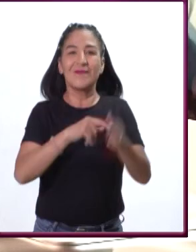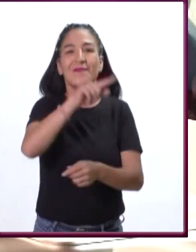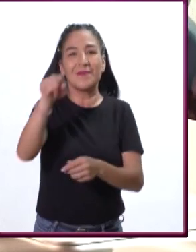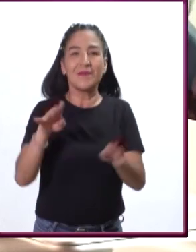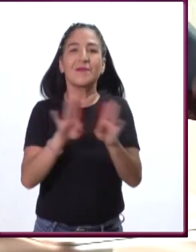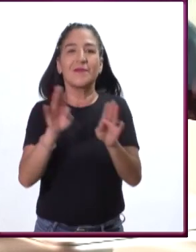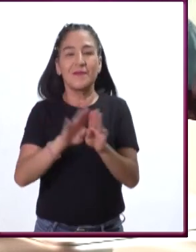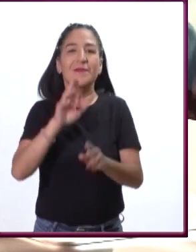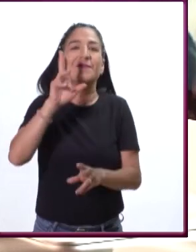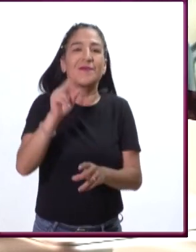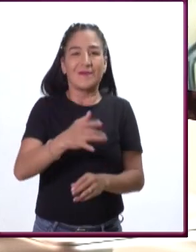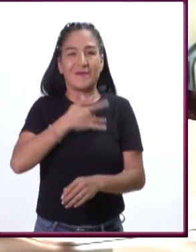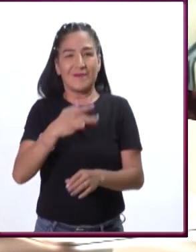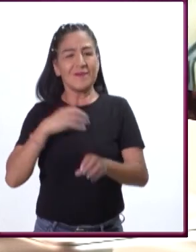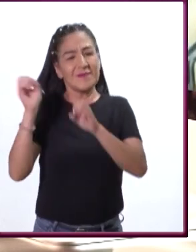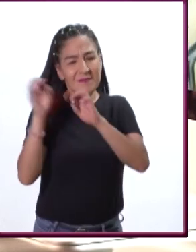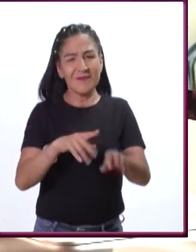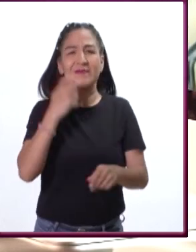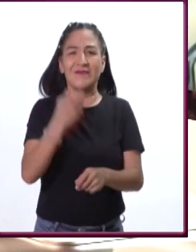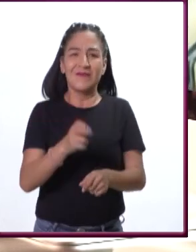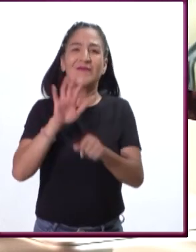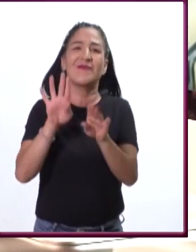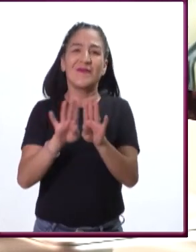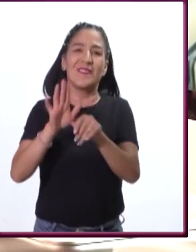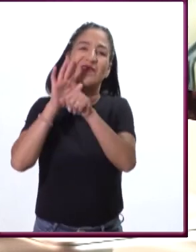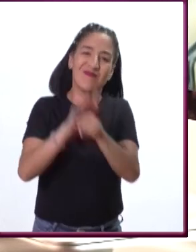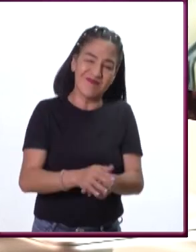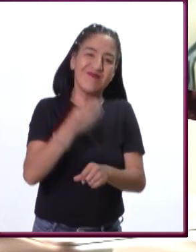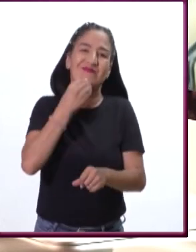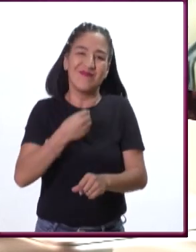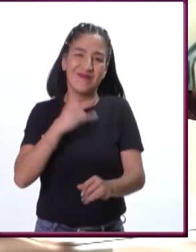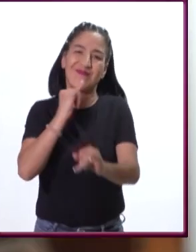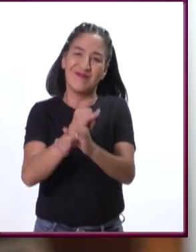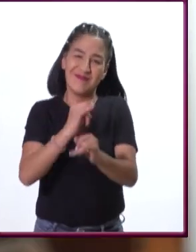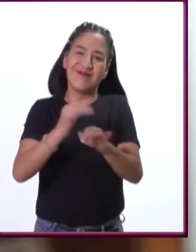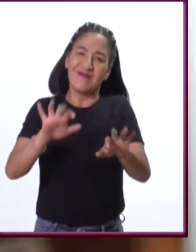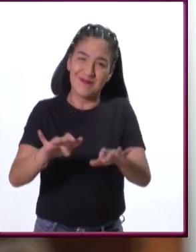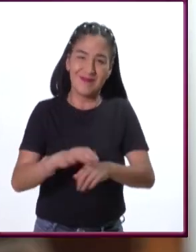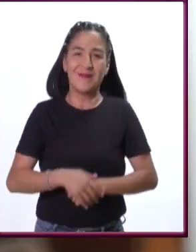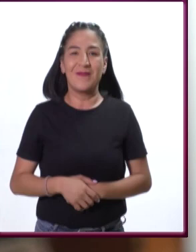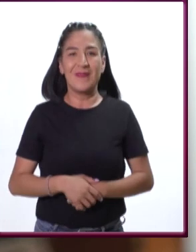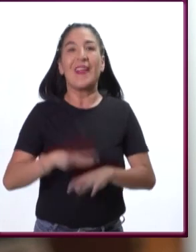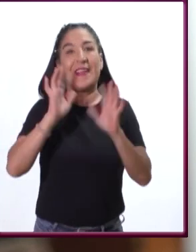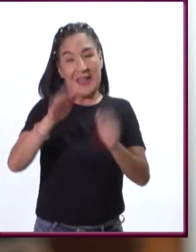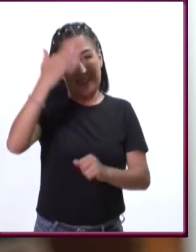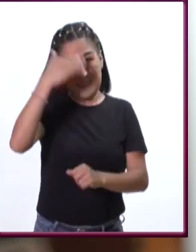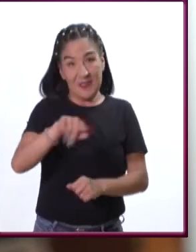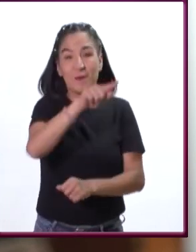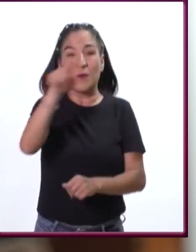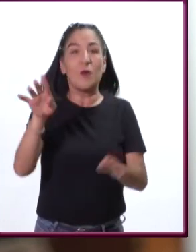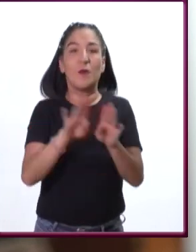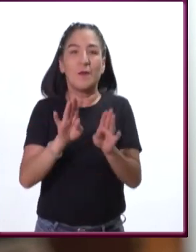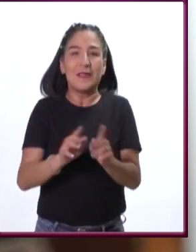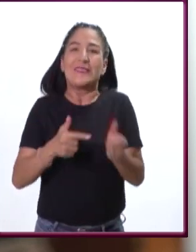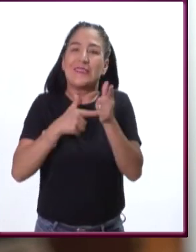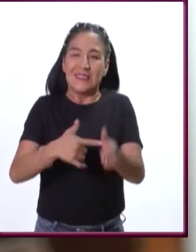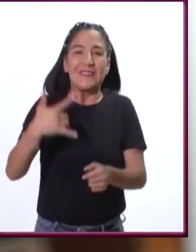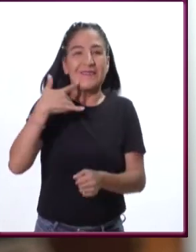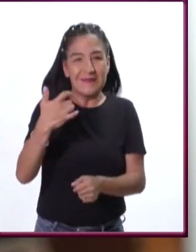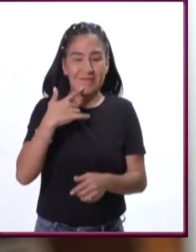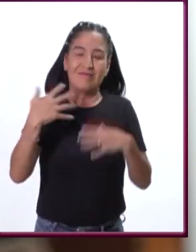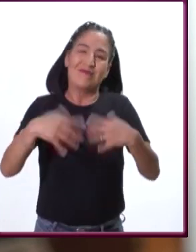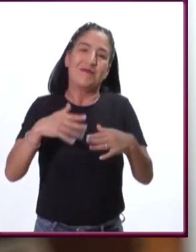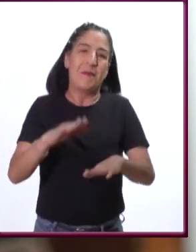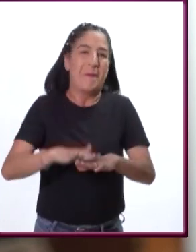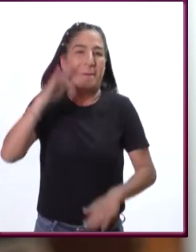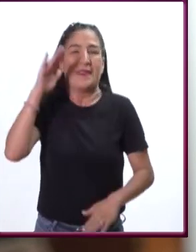que no se van a dejar de brotar por tener que tomar clases. Ya lo saben, las pequeñas acciones son